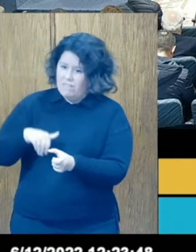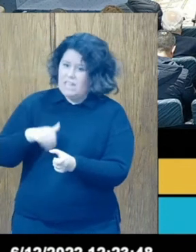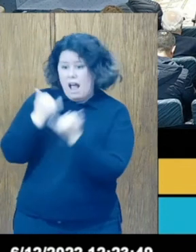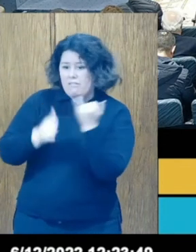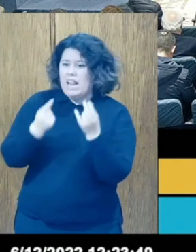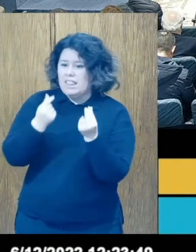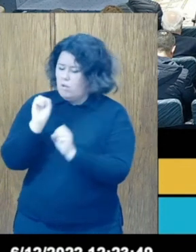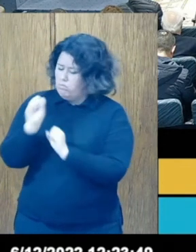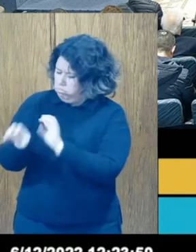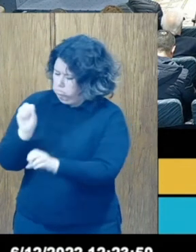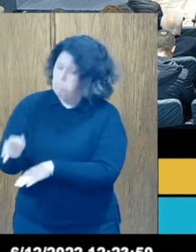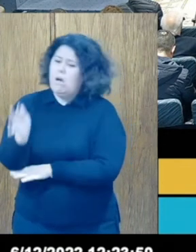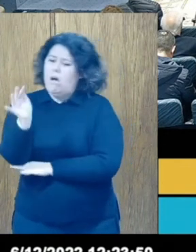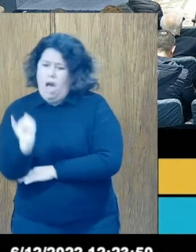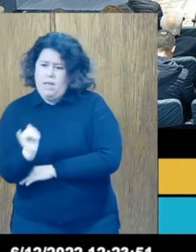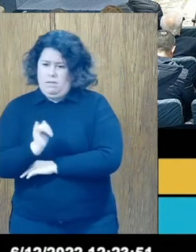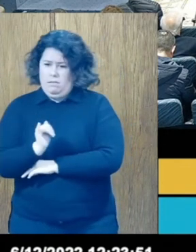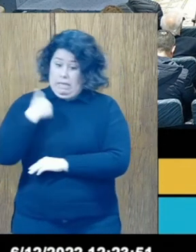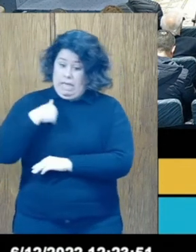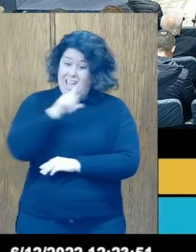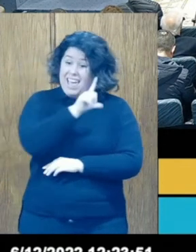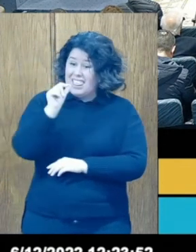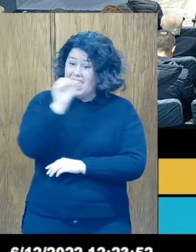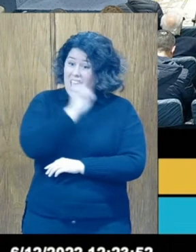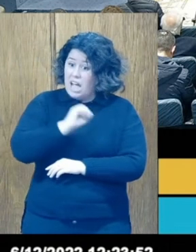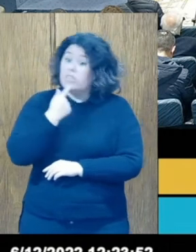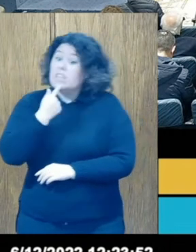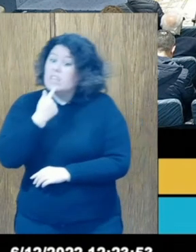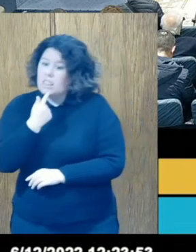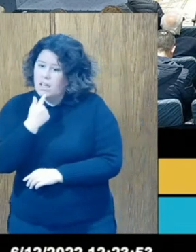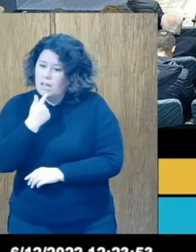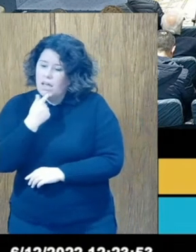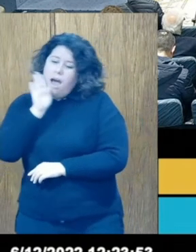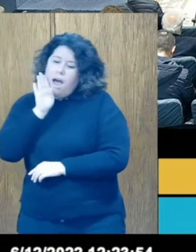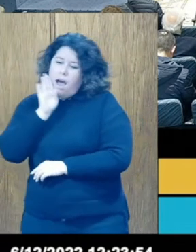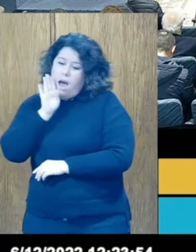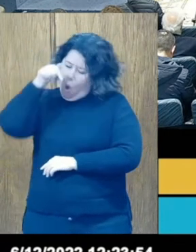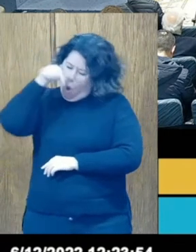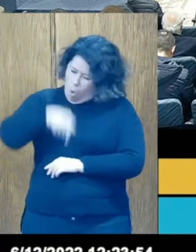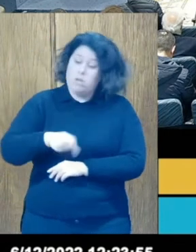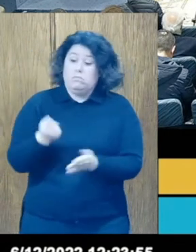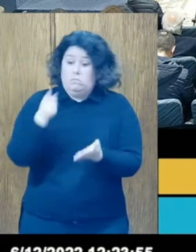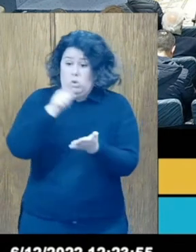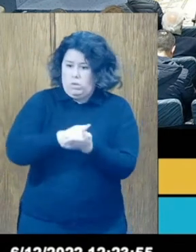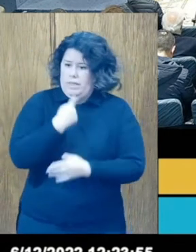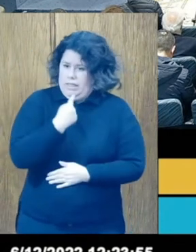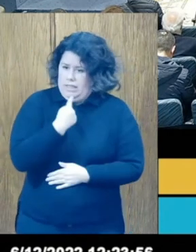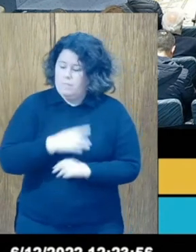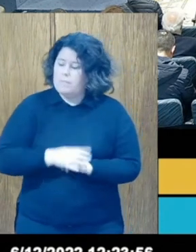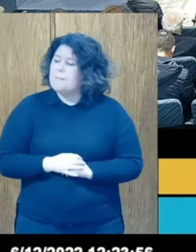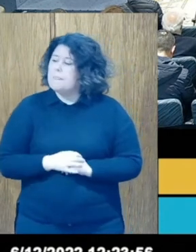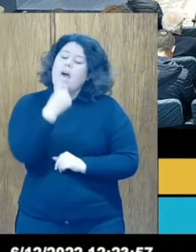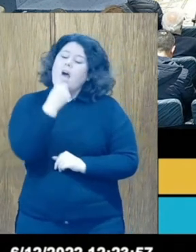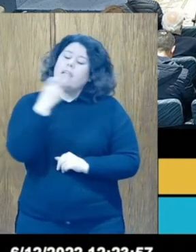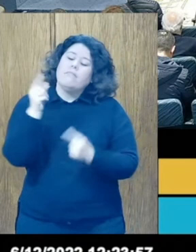Hace 100 años que pronunció estas palabras y hoy siguen plenamente vigentes. Es necesario abrir el debate y